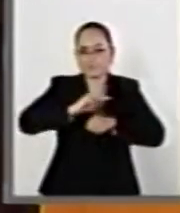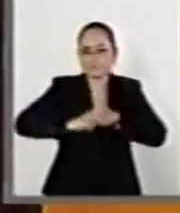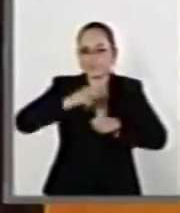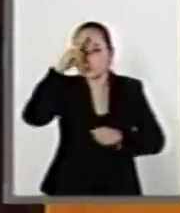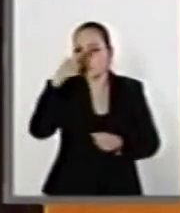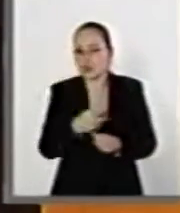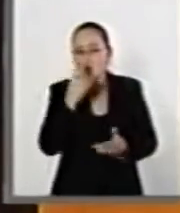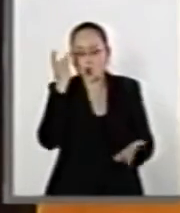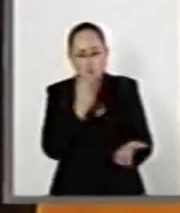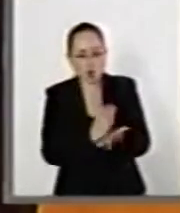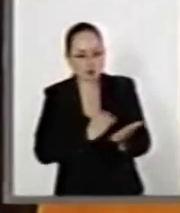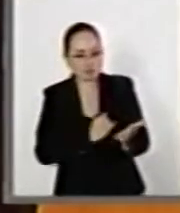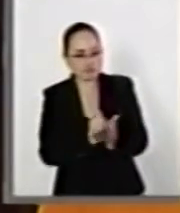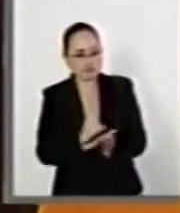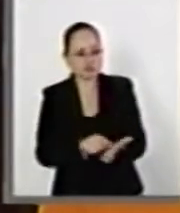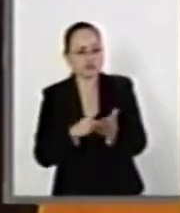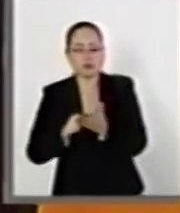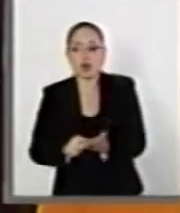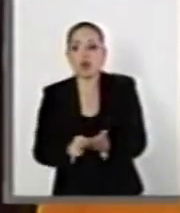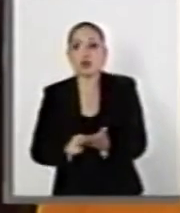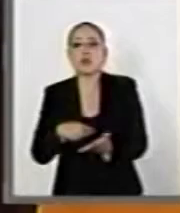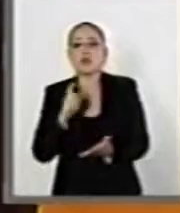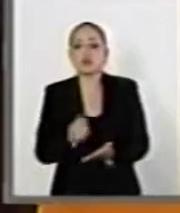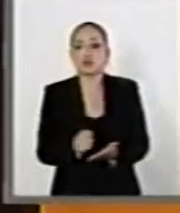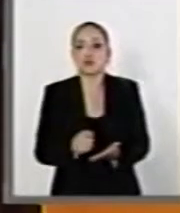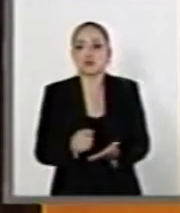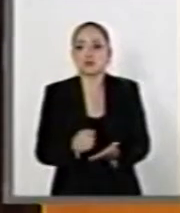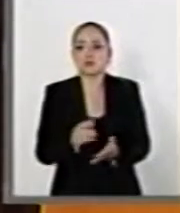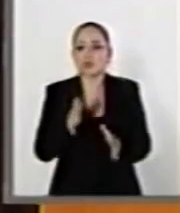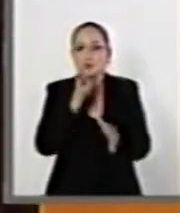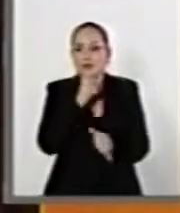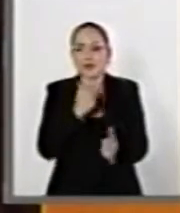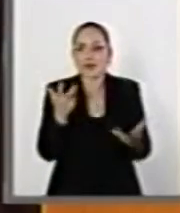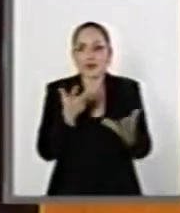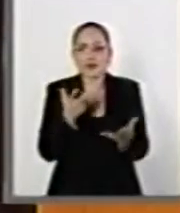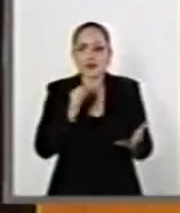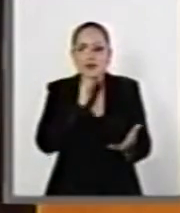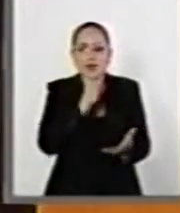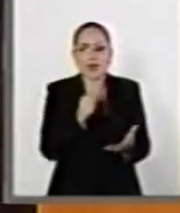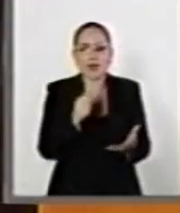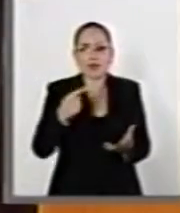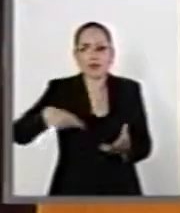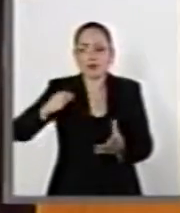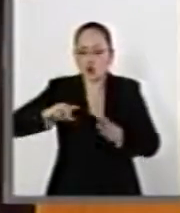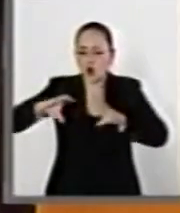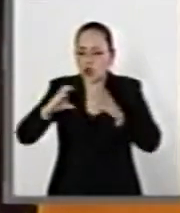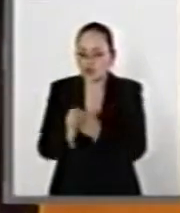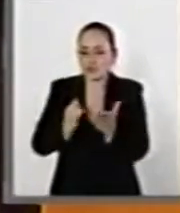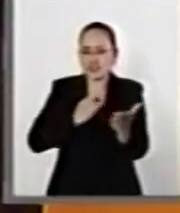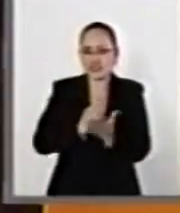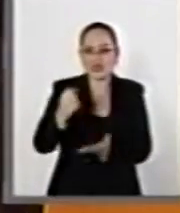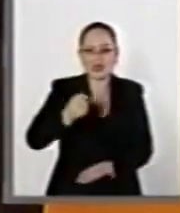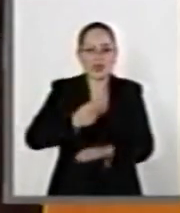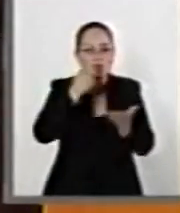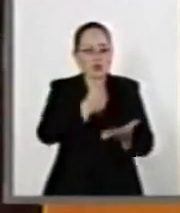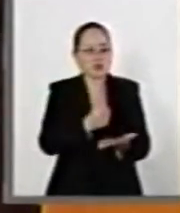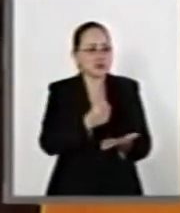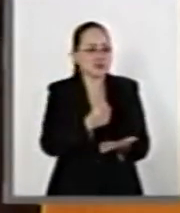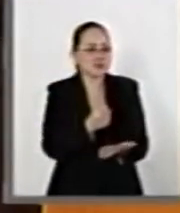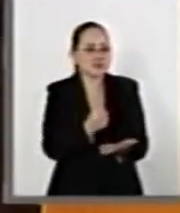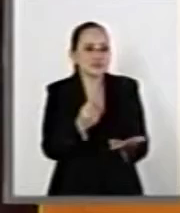es la única excepción que tenemos donde no puede decidir el Congreso el destino de estos recursos. Son